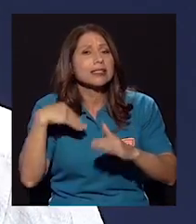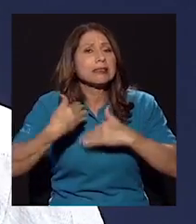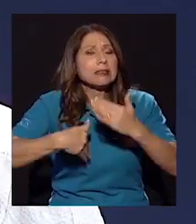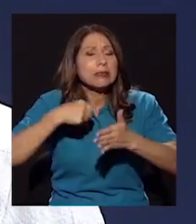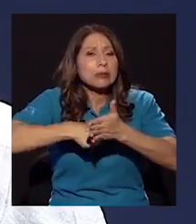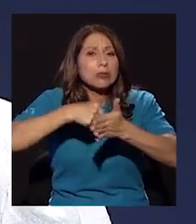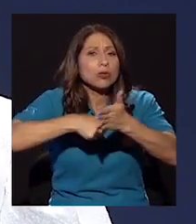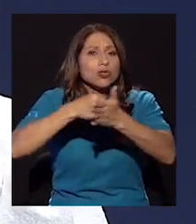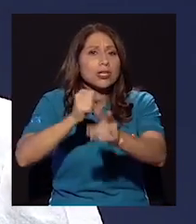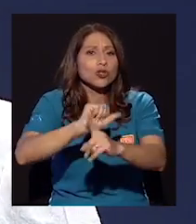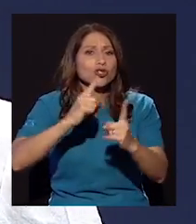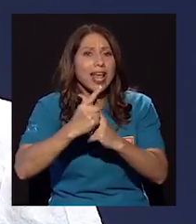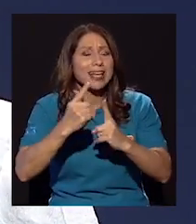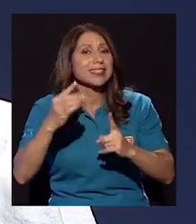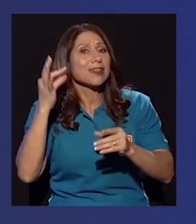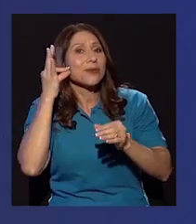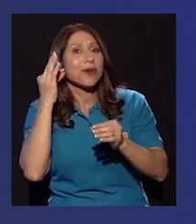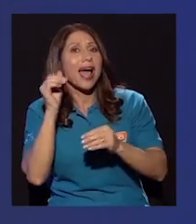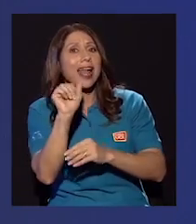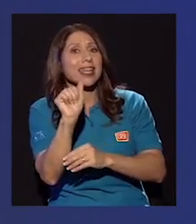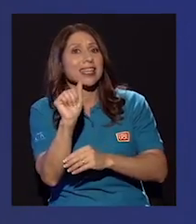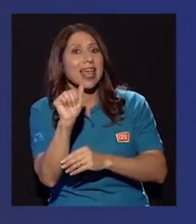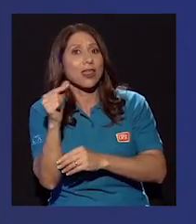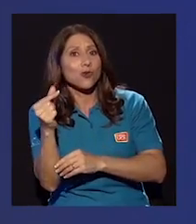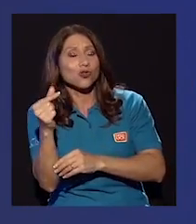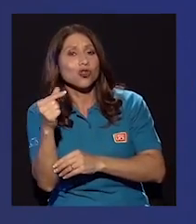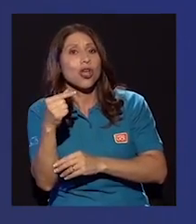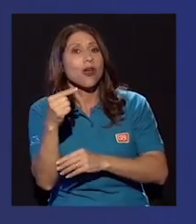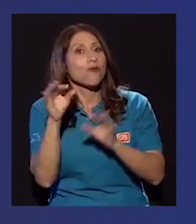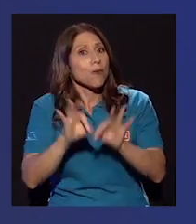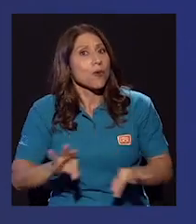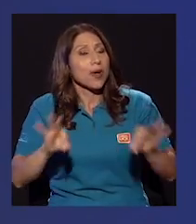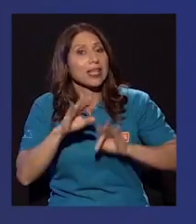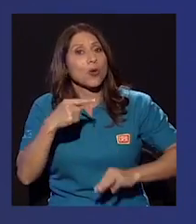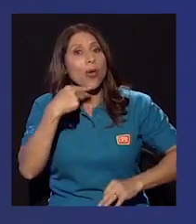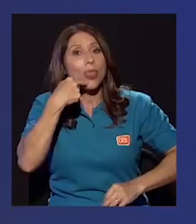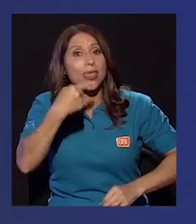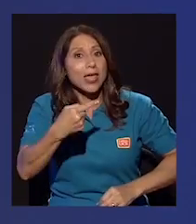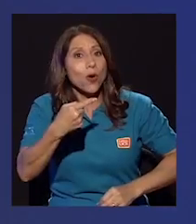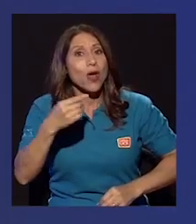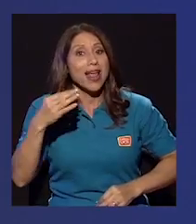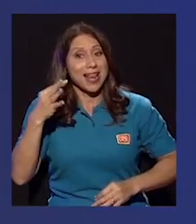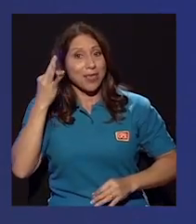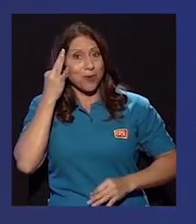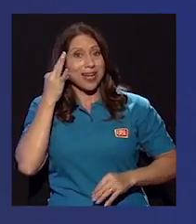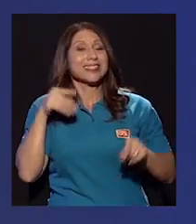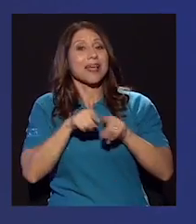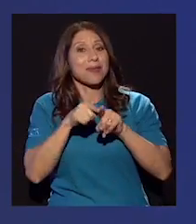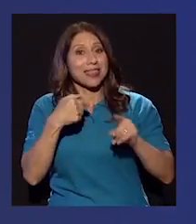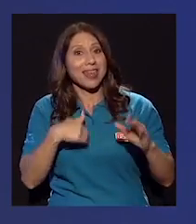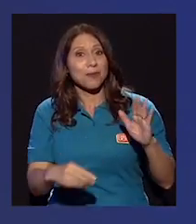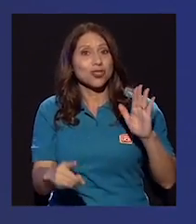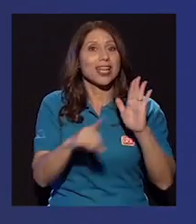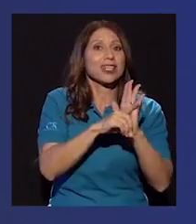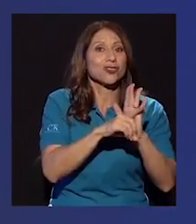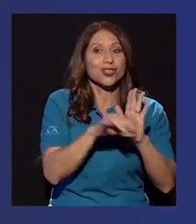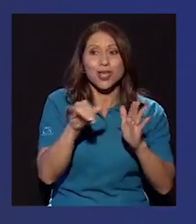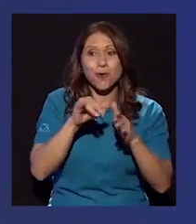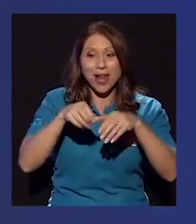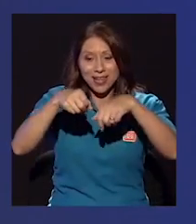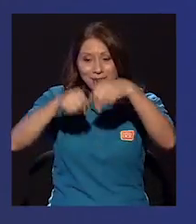caso de Olimpia de Gush fue fundamental cuando dijo las mujeres también tenemos derecho al igual que la declaración de los derechos del hombre y del ciudadano.